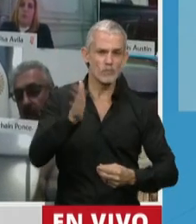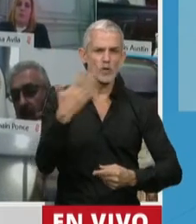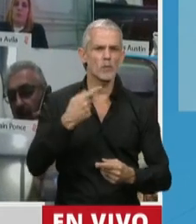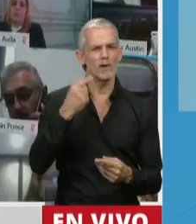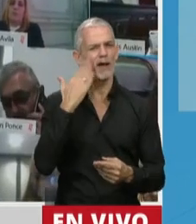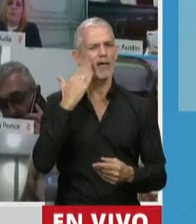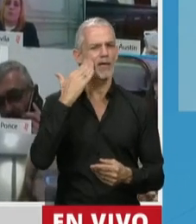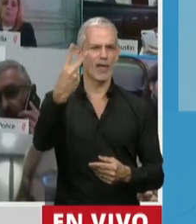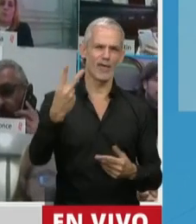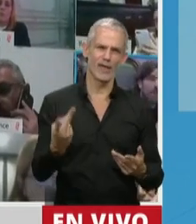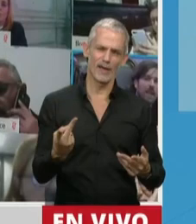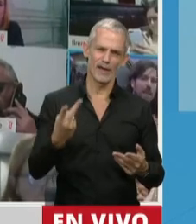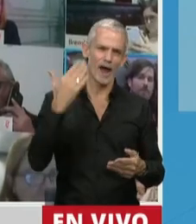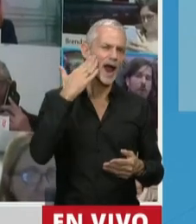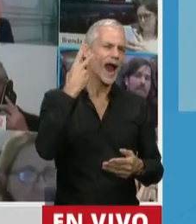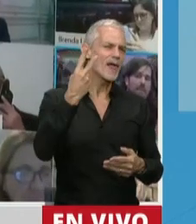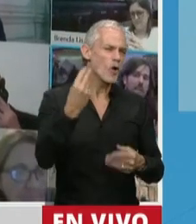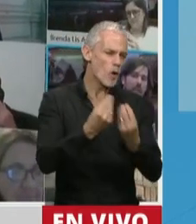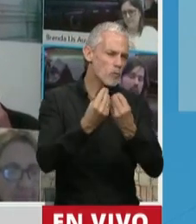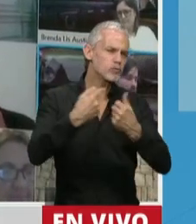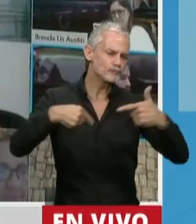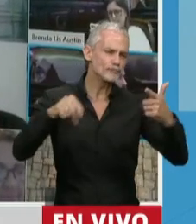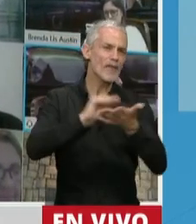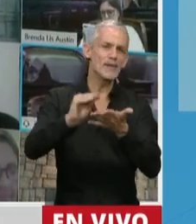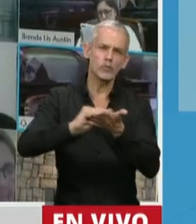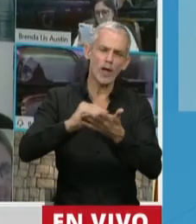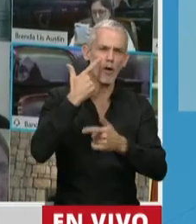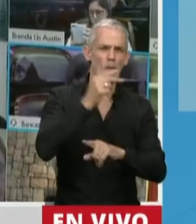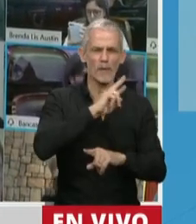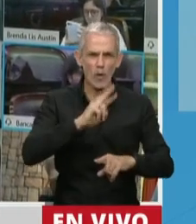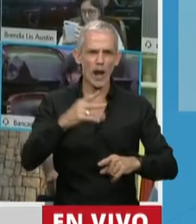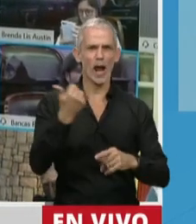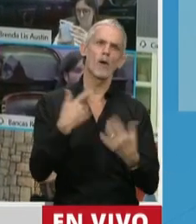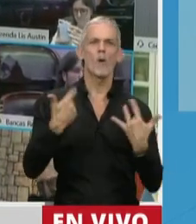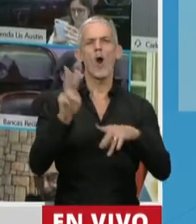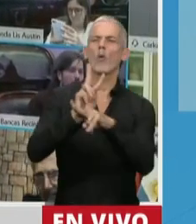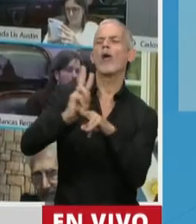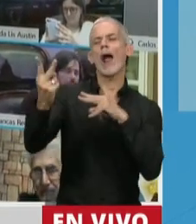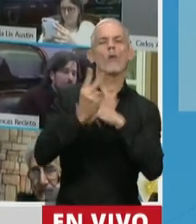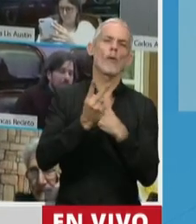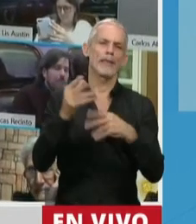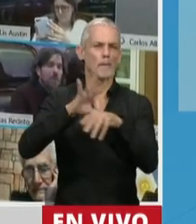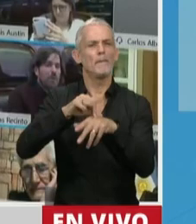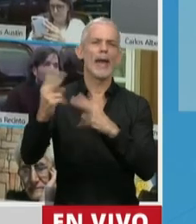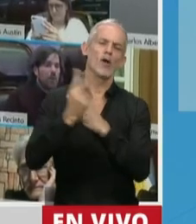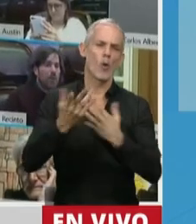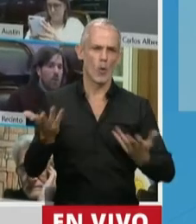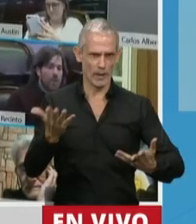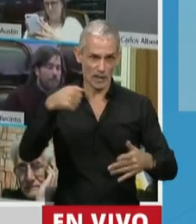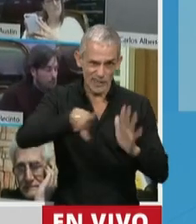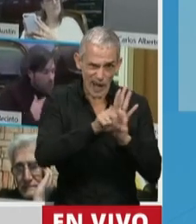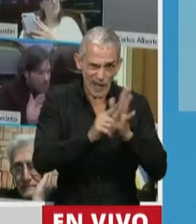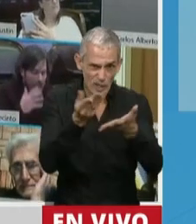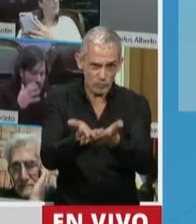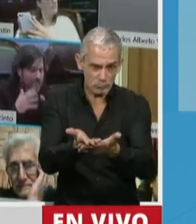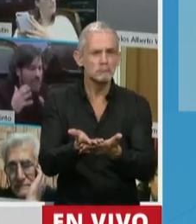hipocresía que tienen muchos diputados. Y diputadas hablan de cuidar a los que nos cuidan, pero en esta ley que se presenta